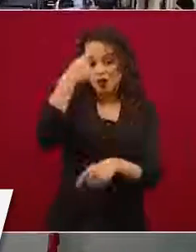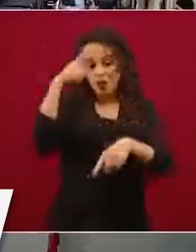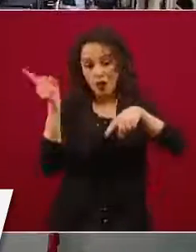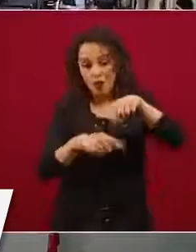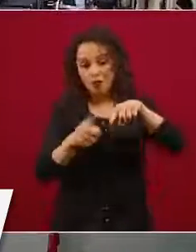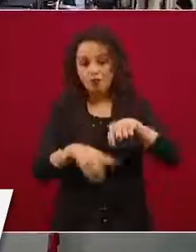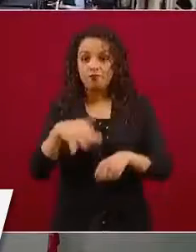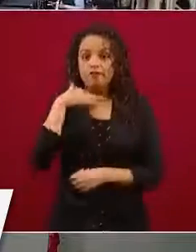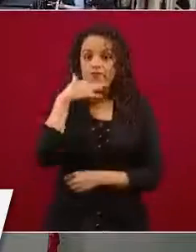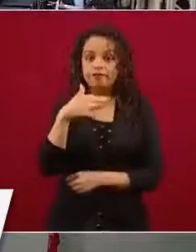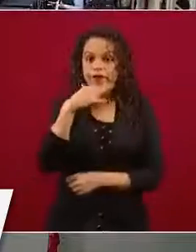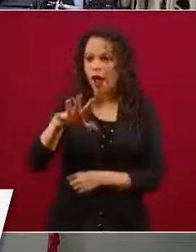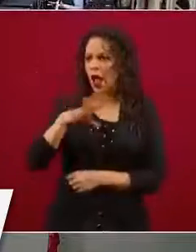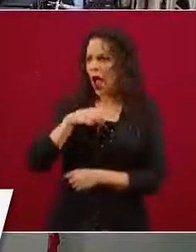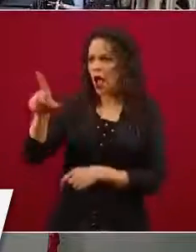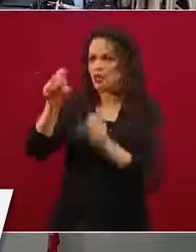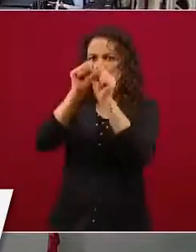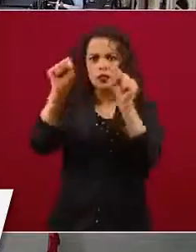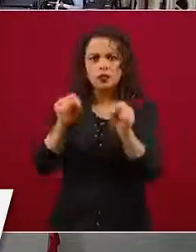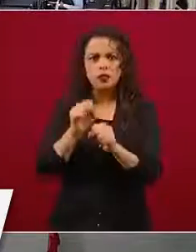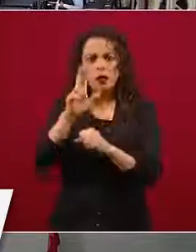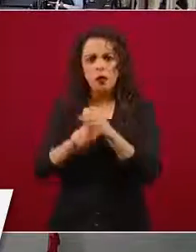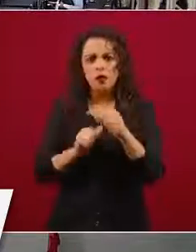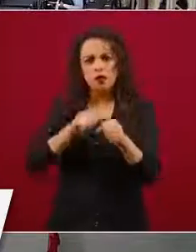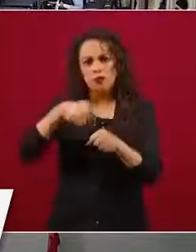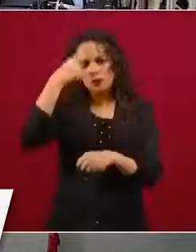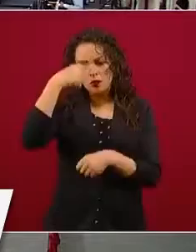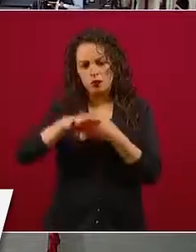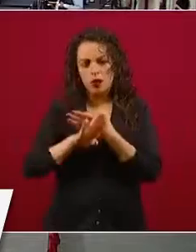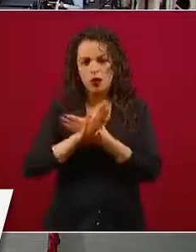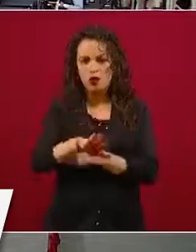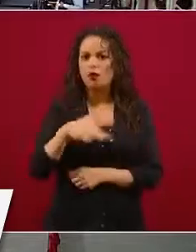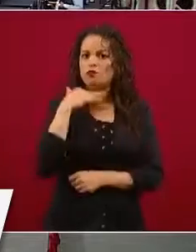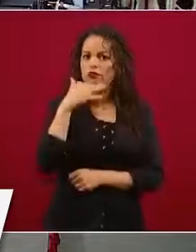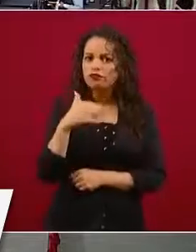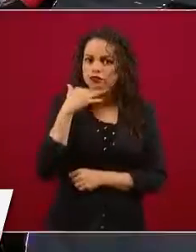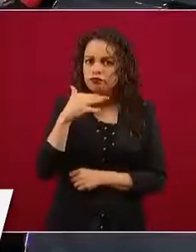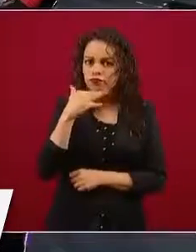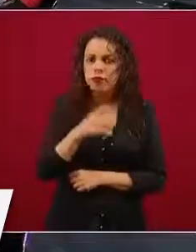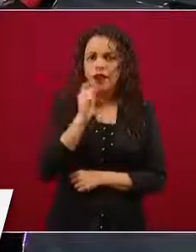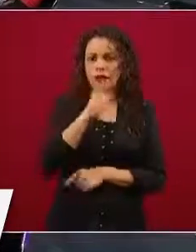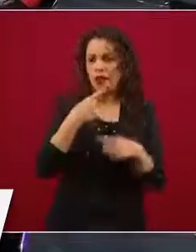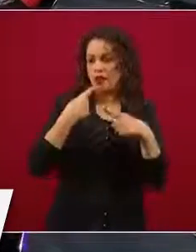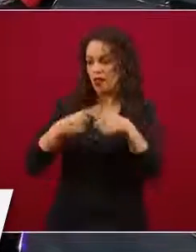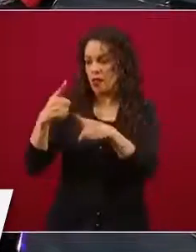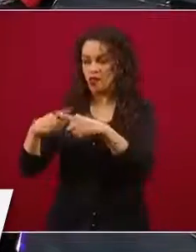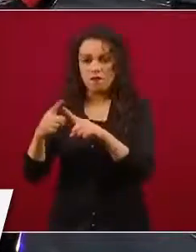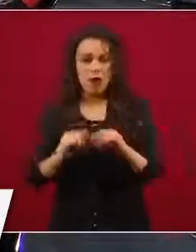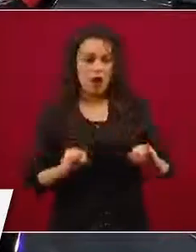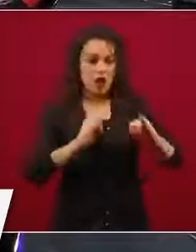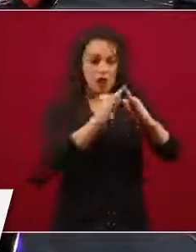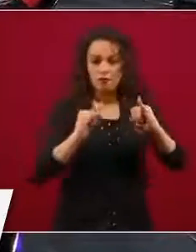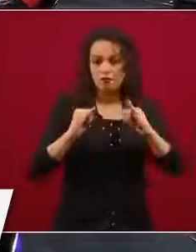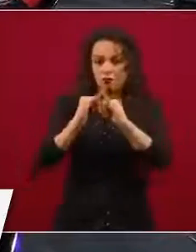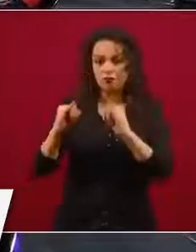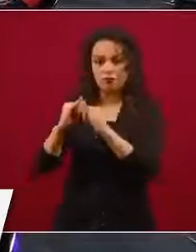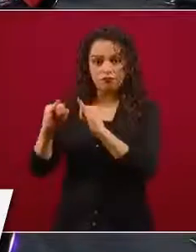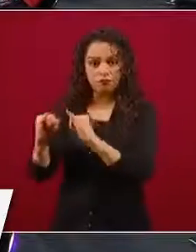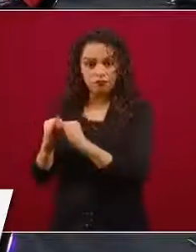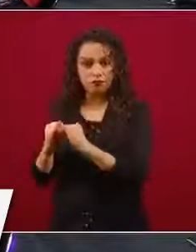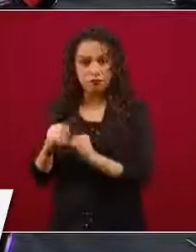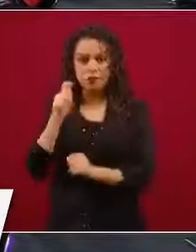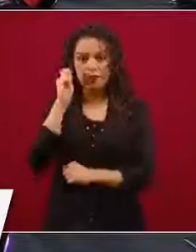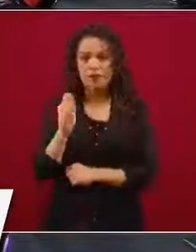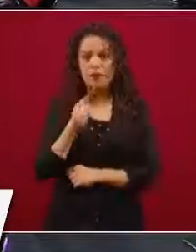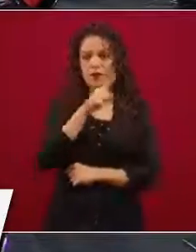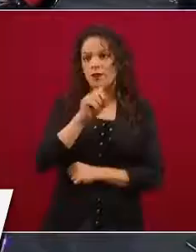Anticorrupción, que está articulando las distintas instituciones, la Auditoría Superior de la Federación,